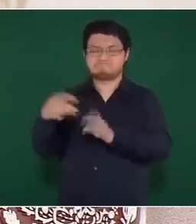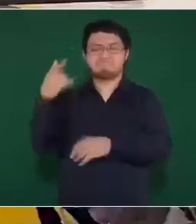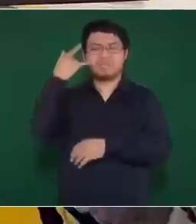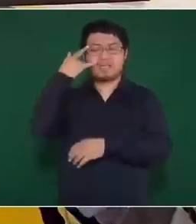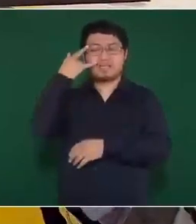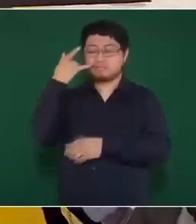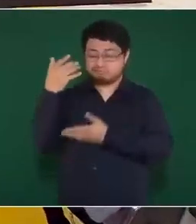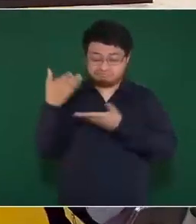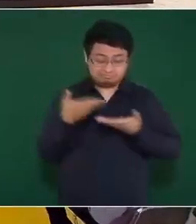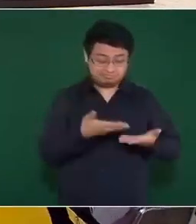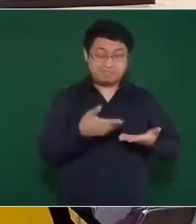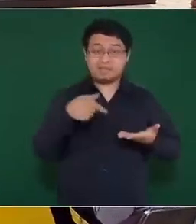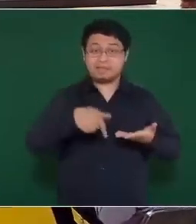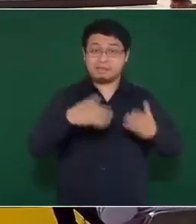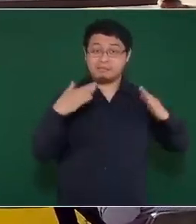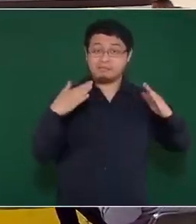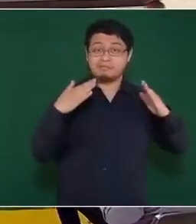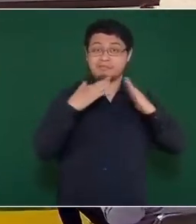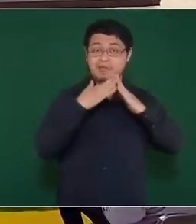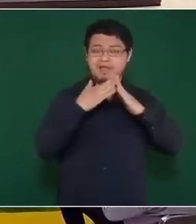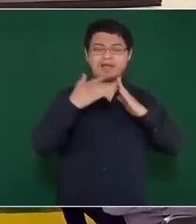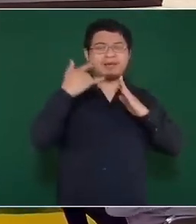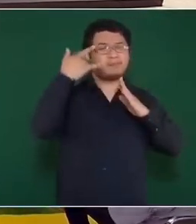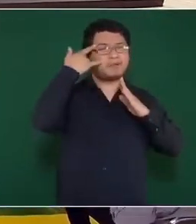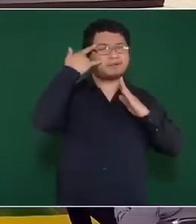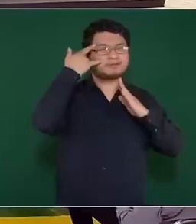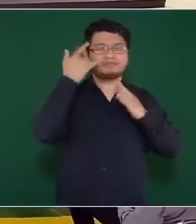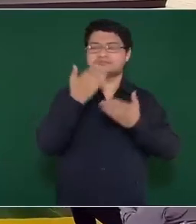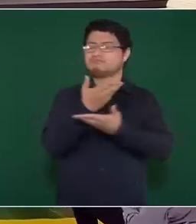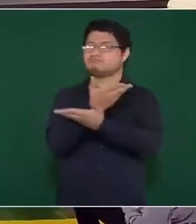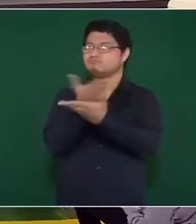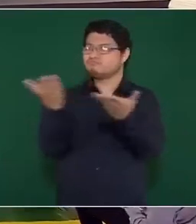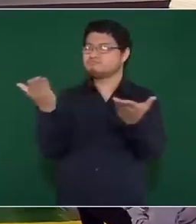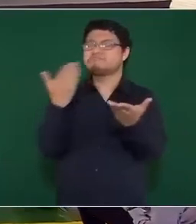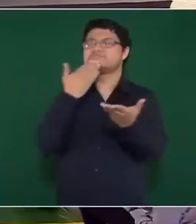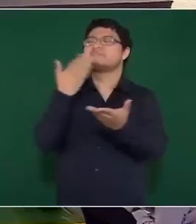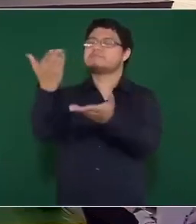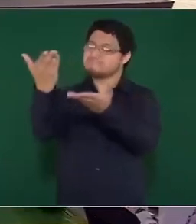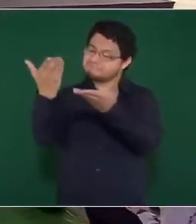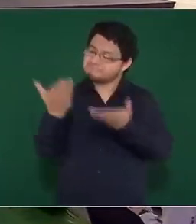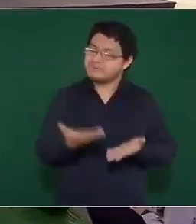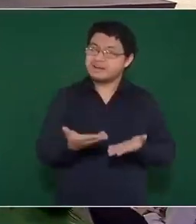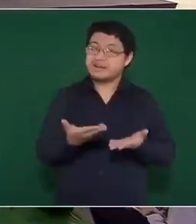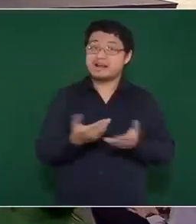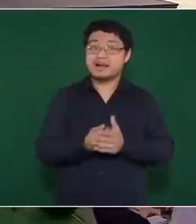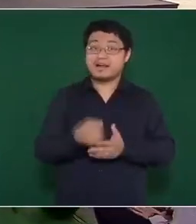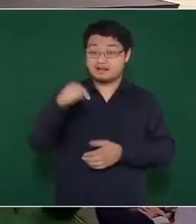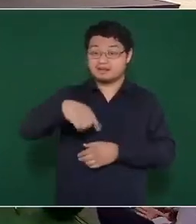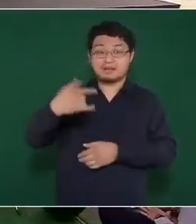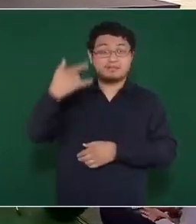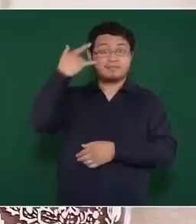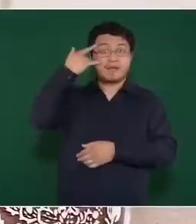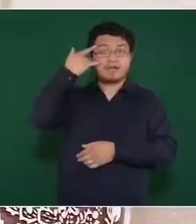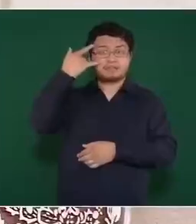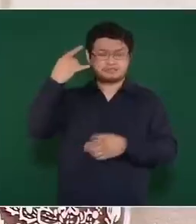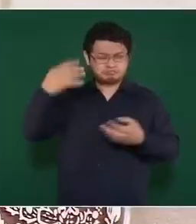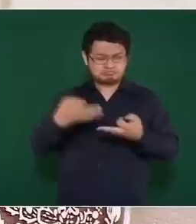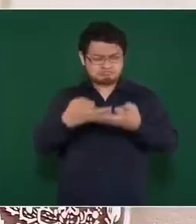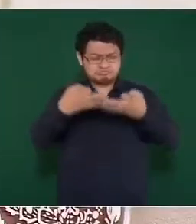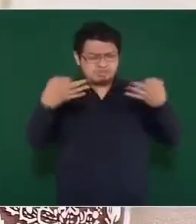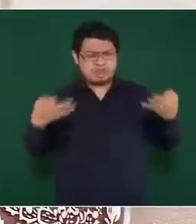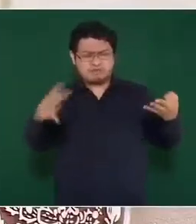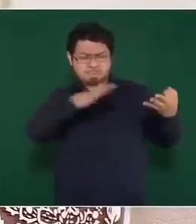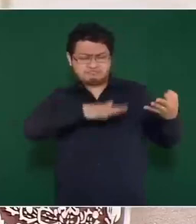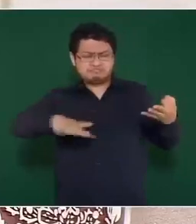es tu casa. Y a todos ustedes bienvenidos, Campeche, la tierra del jaguar, es su casa.